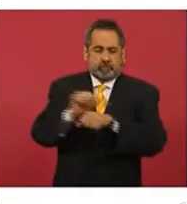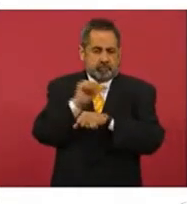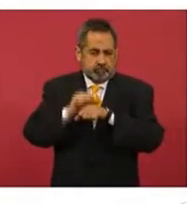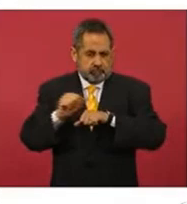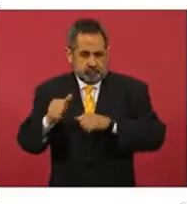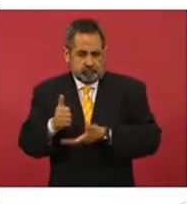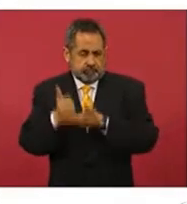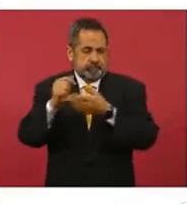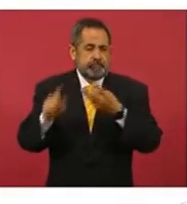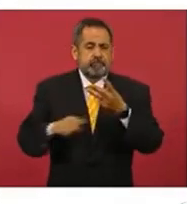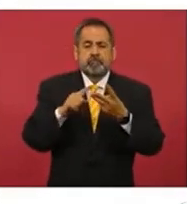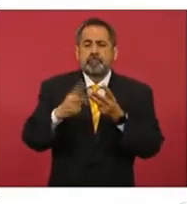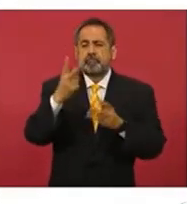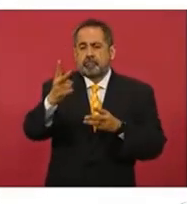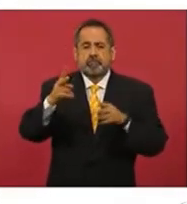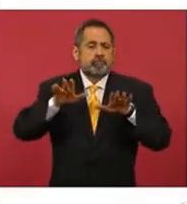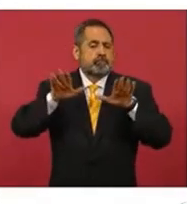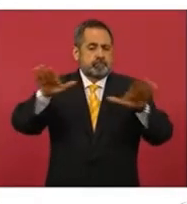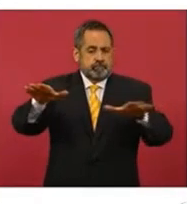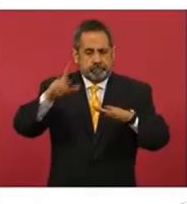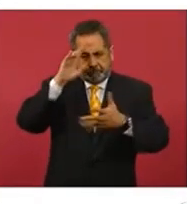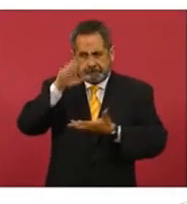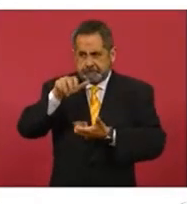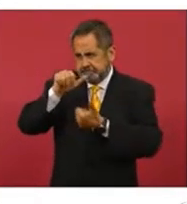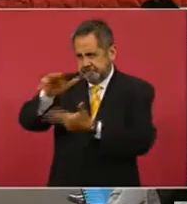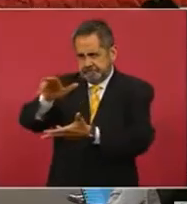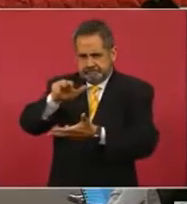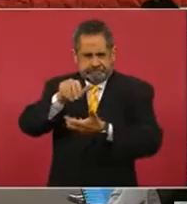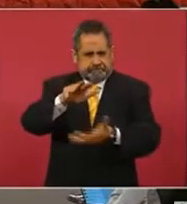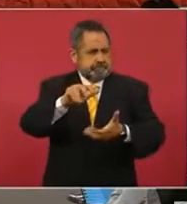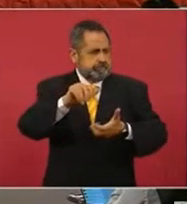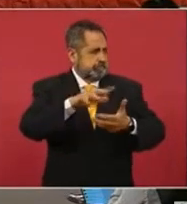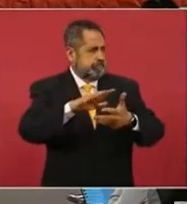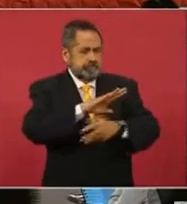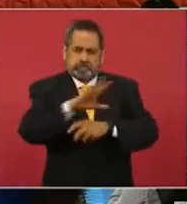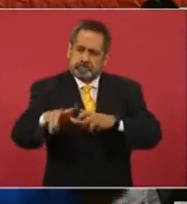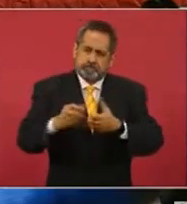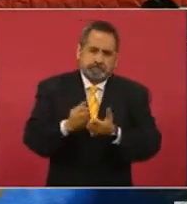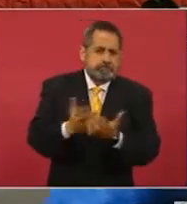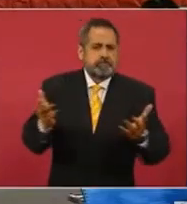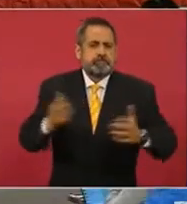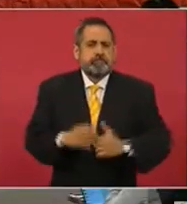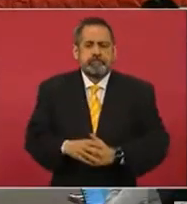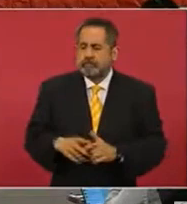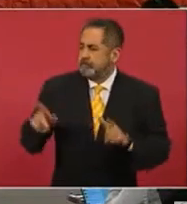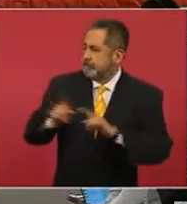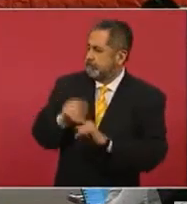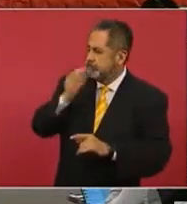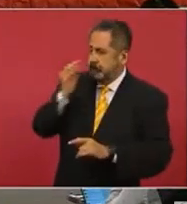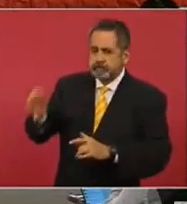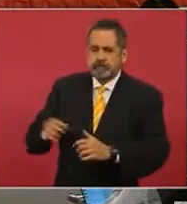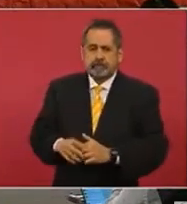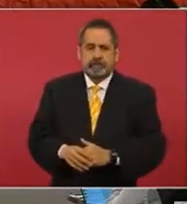y dos aeronaves para hacer la distribución de las vacunas. Esto, señor secretario.